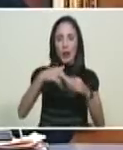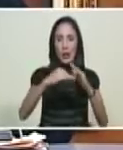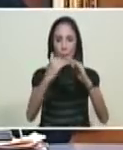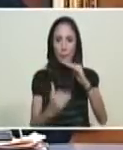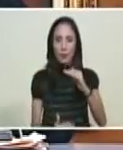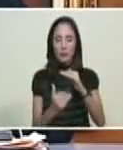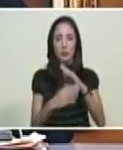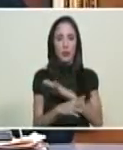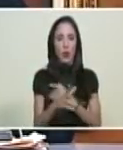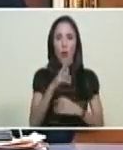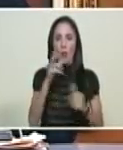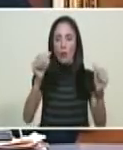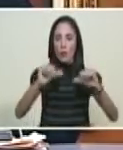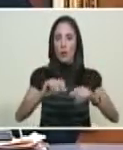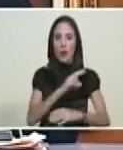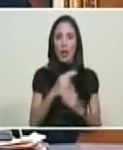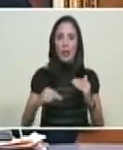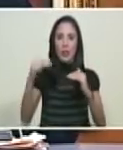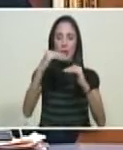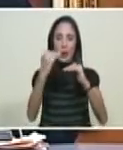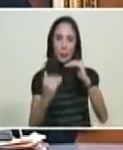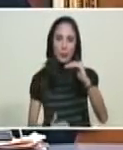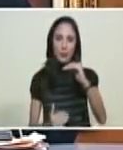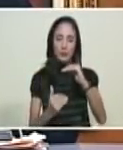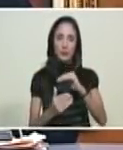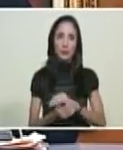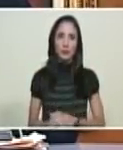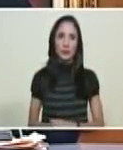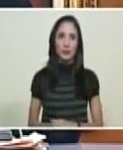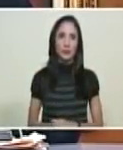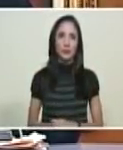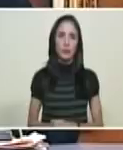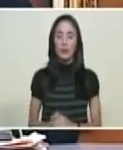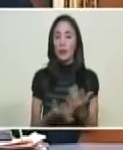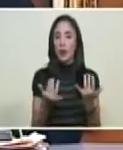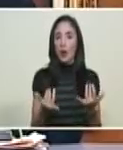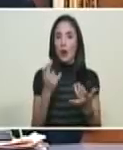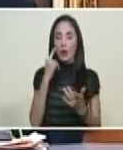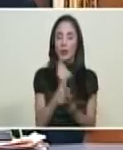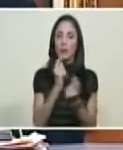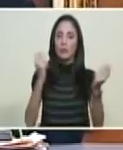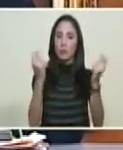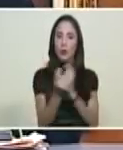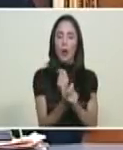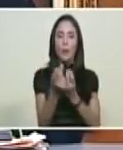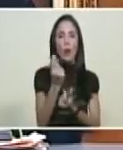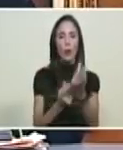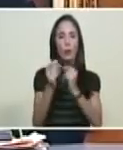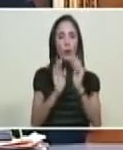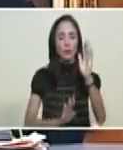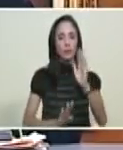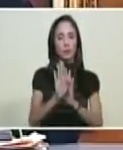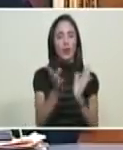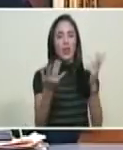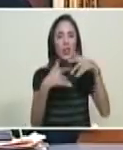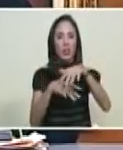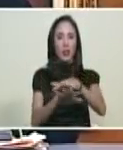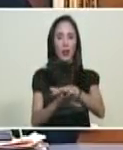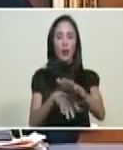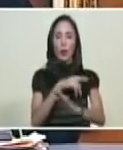A ese nivel llegamos. Por eso que digo que ha llegado la hora de la recuperación económica integral.